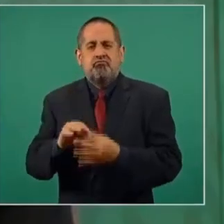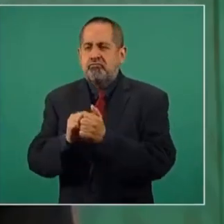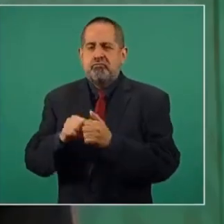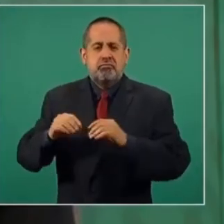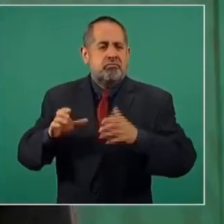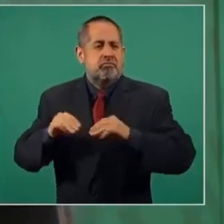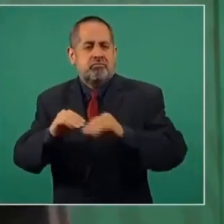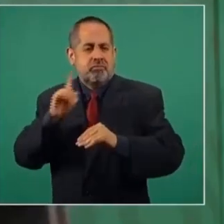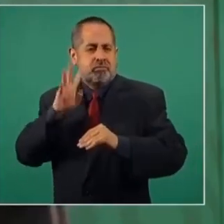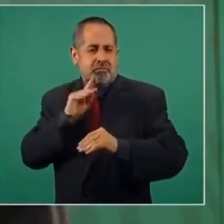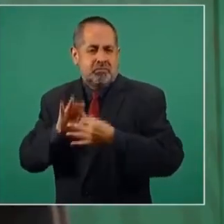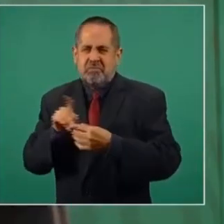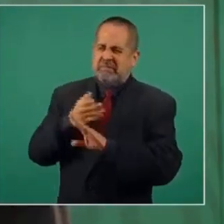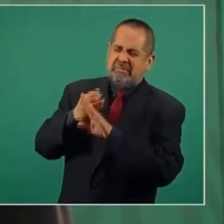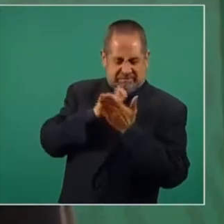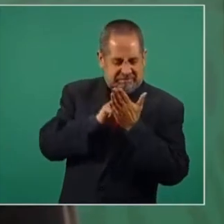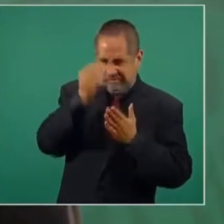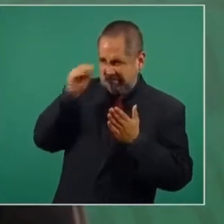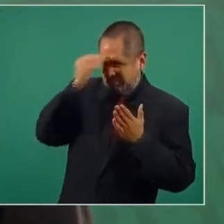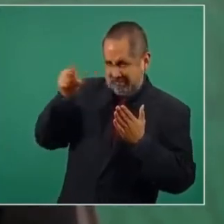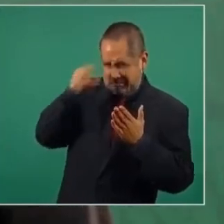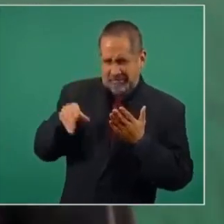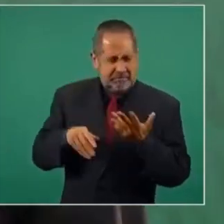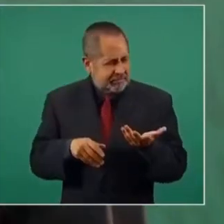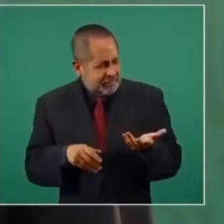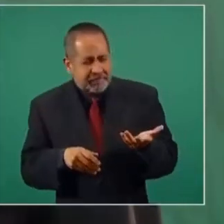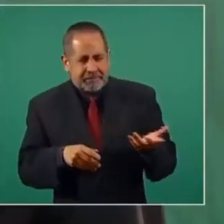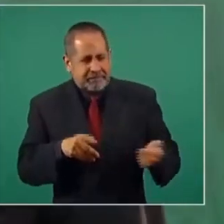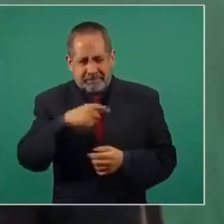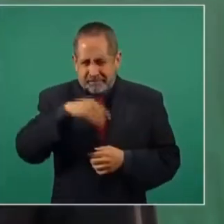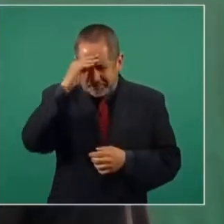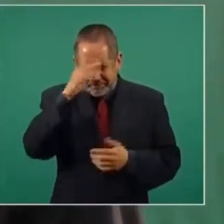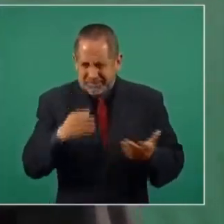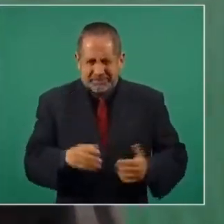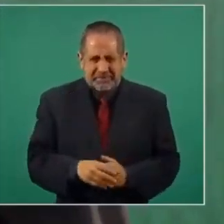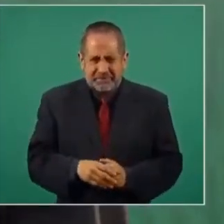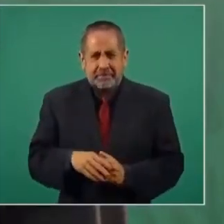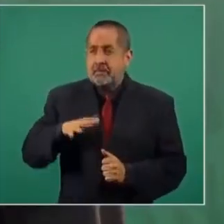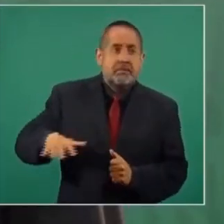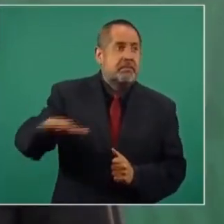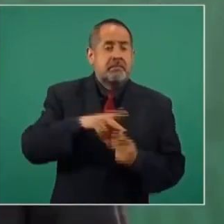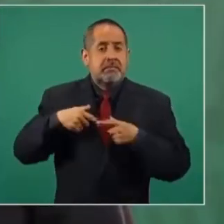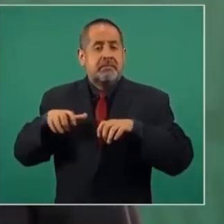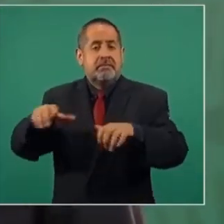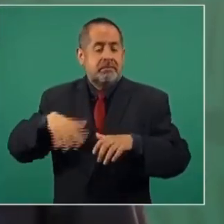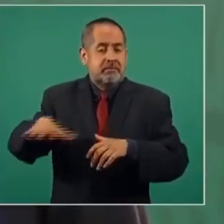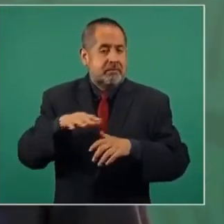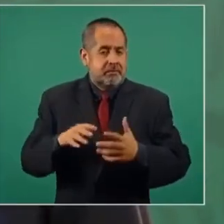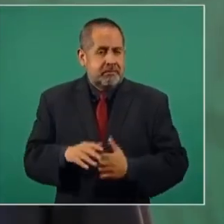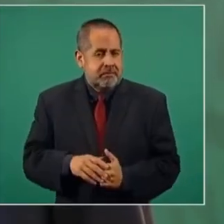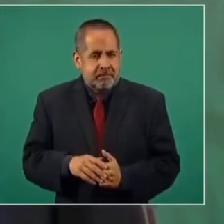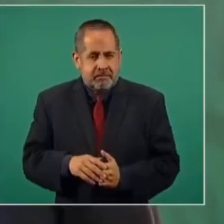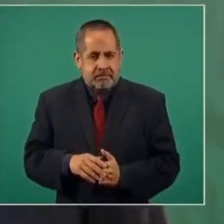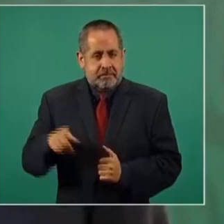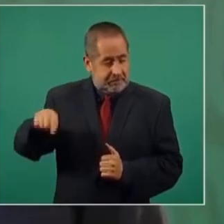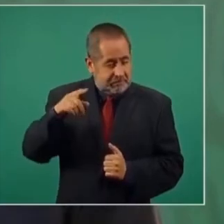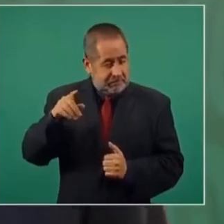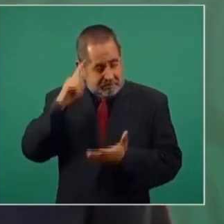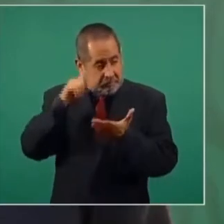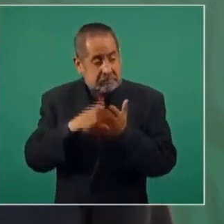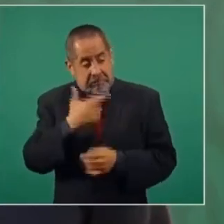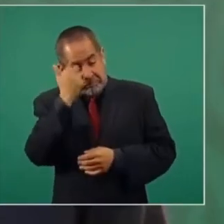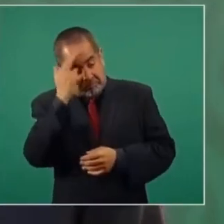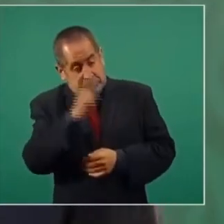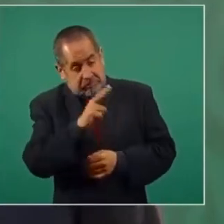todo eso. Y piensan que toda la gente va a